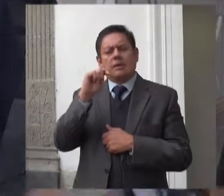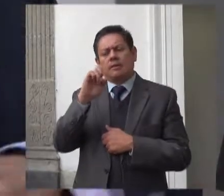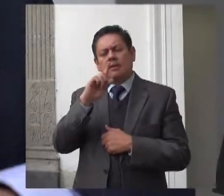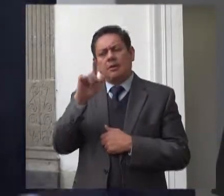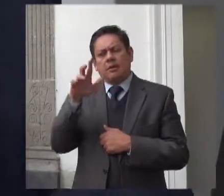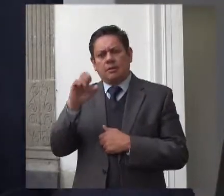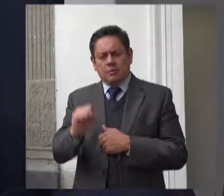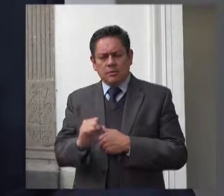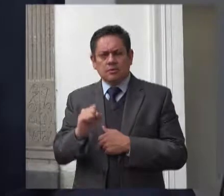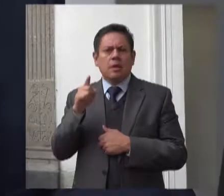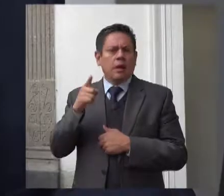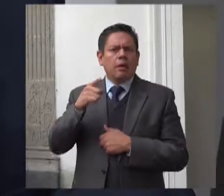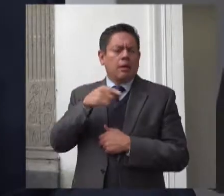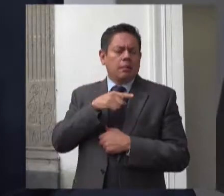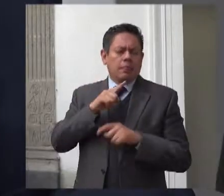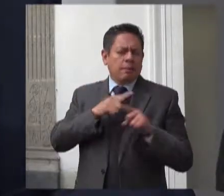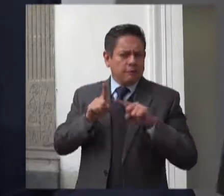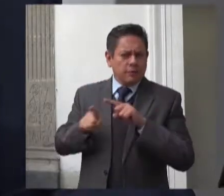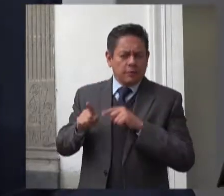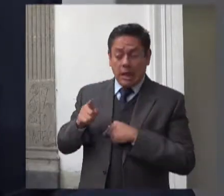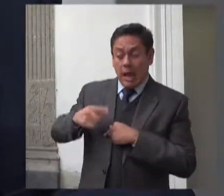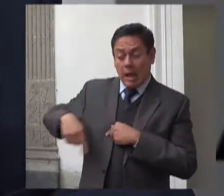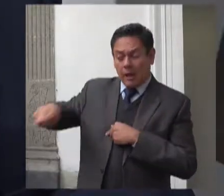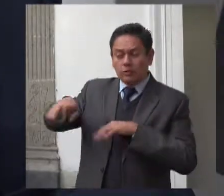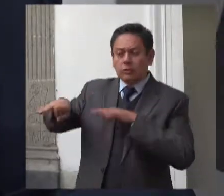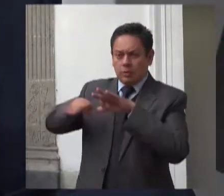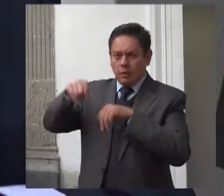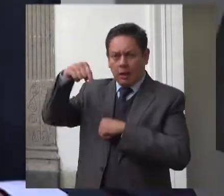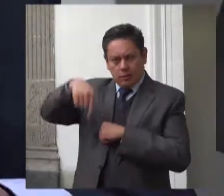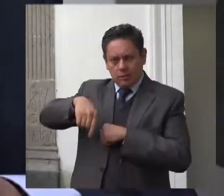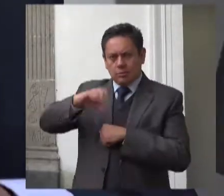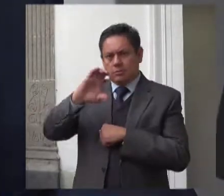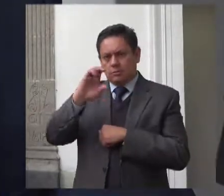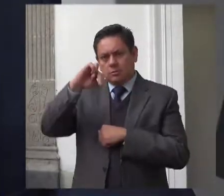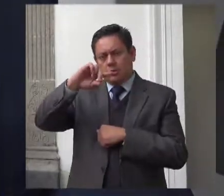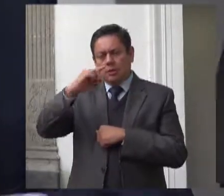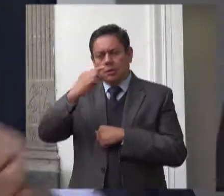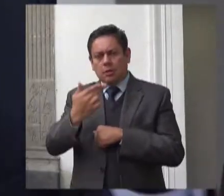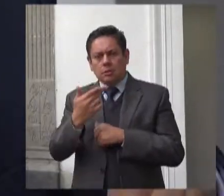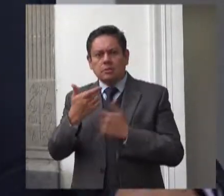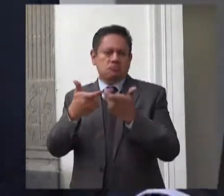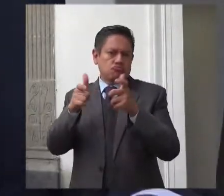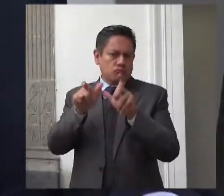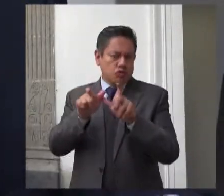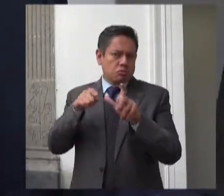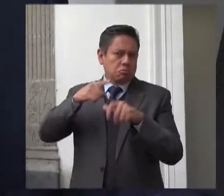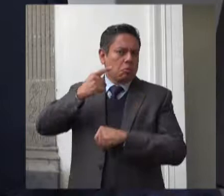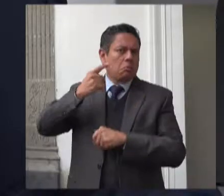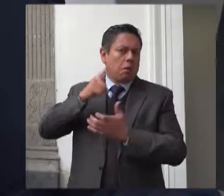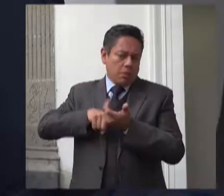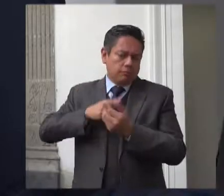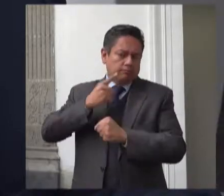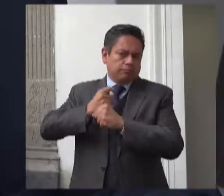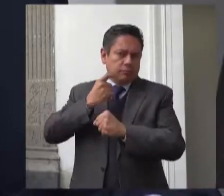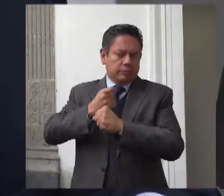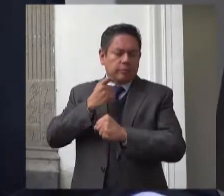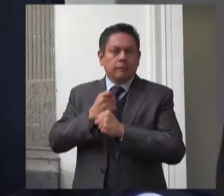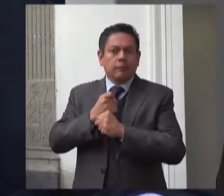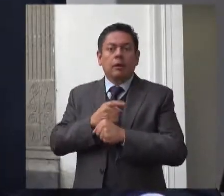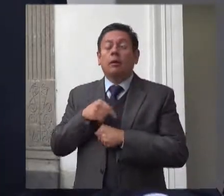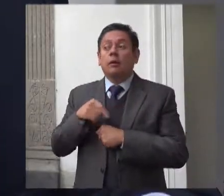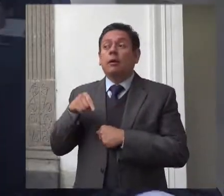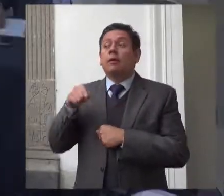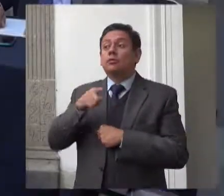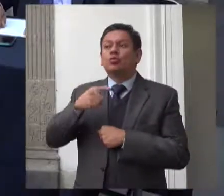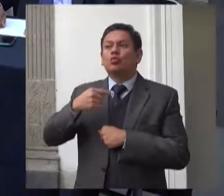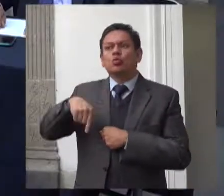la primera visitaduría general. Para tal efecto, y dar a conocer los pormenores de estos resultados y de la